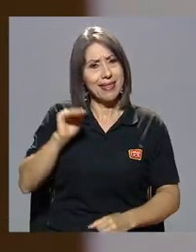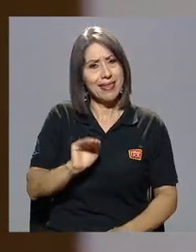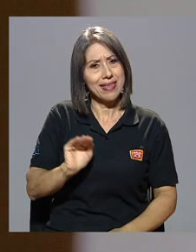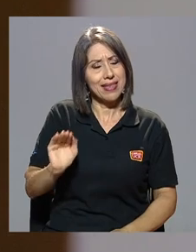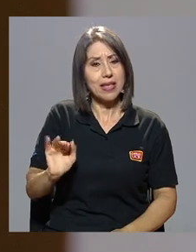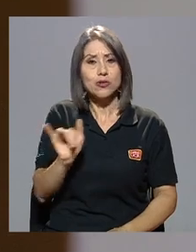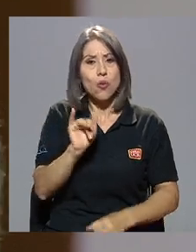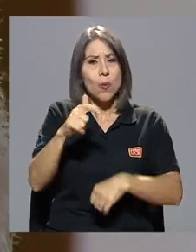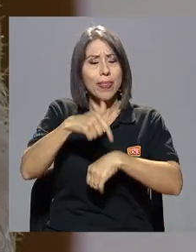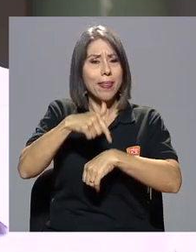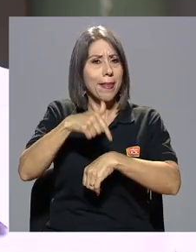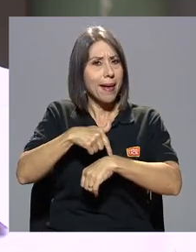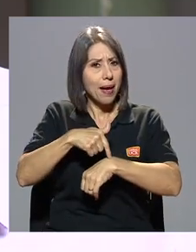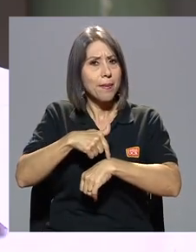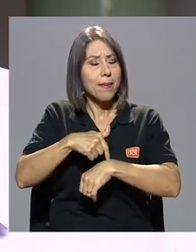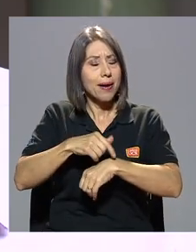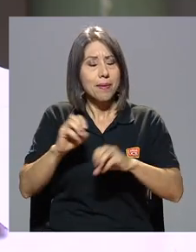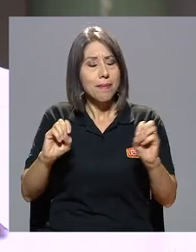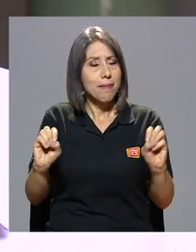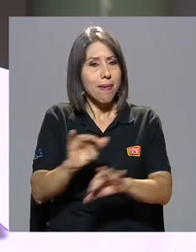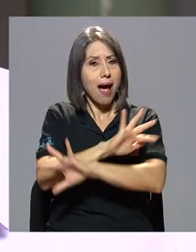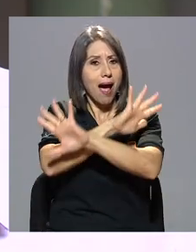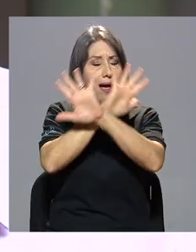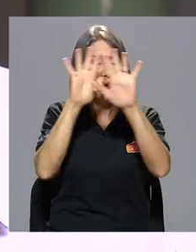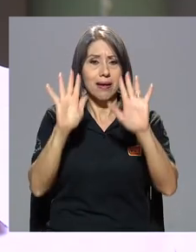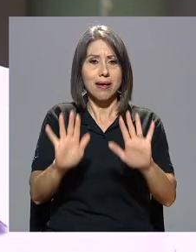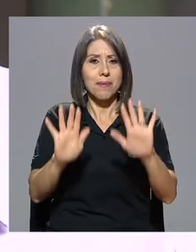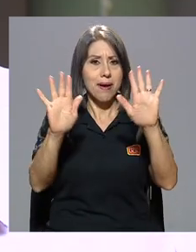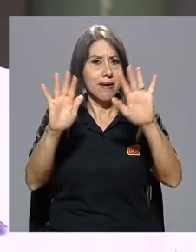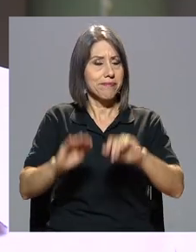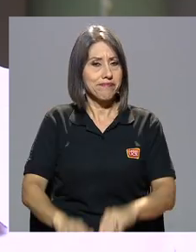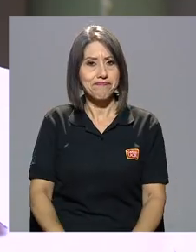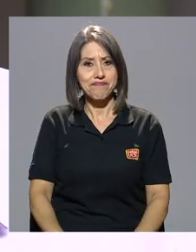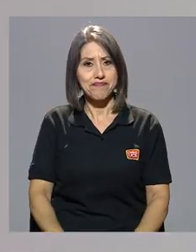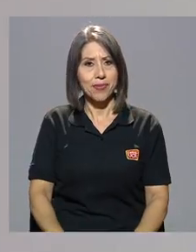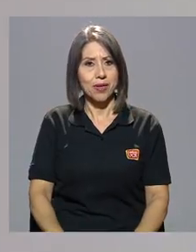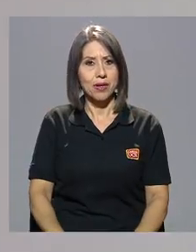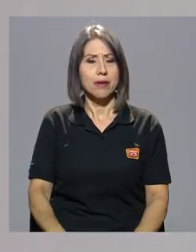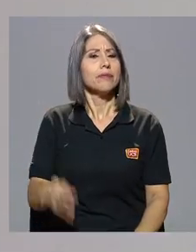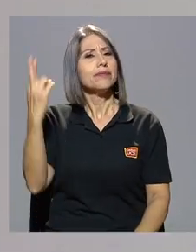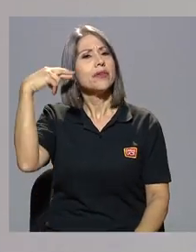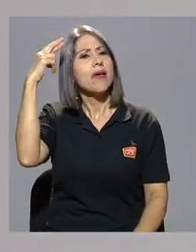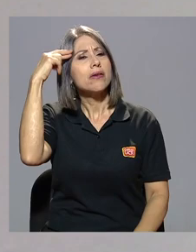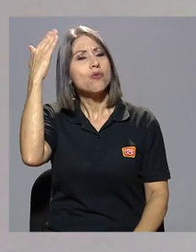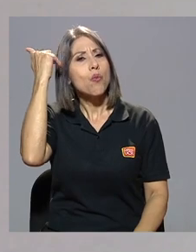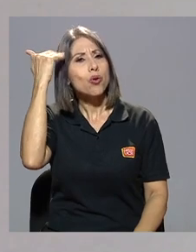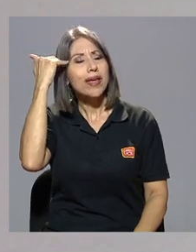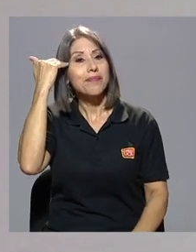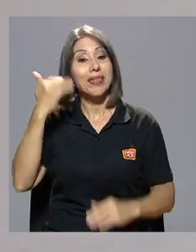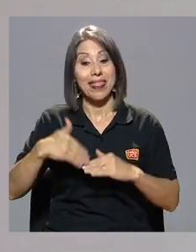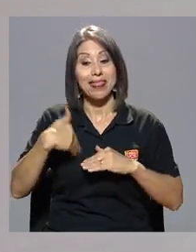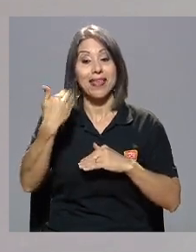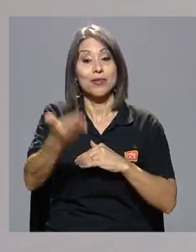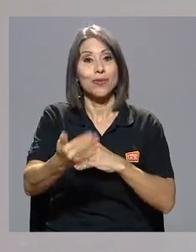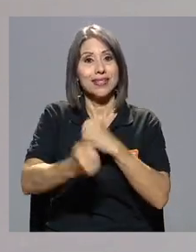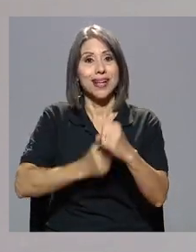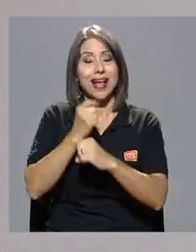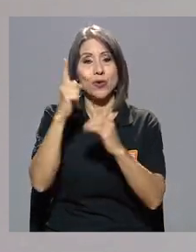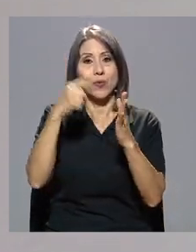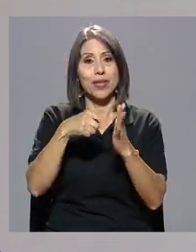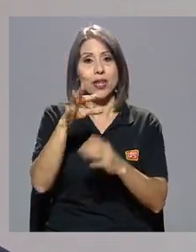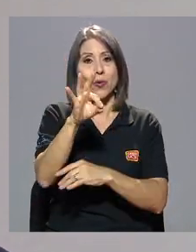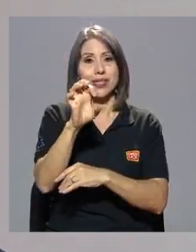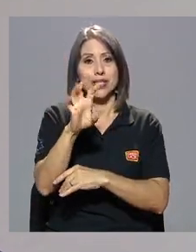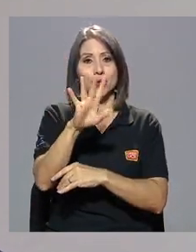como una etapa absolutamente mágica y maravillosa. ¿Por qué razón? Fue después del 48,